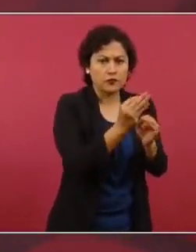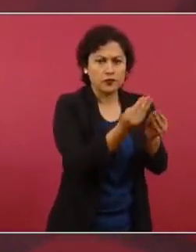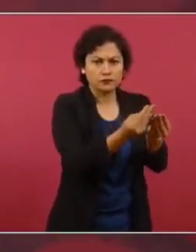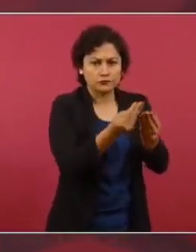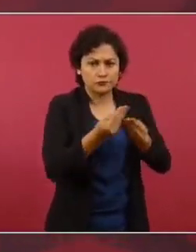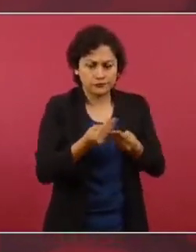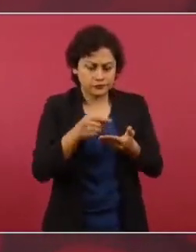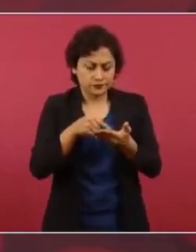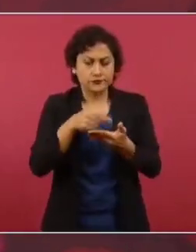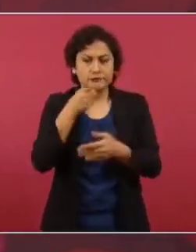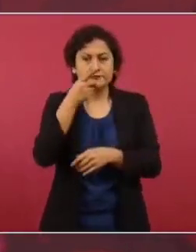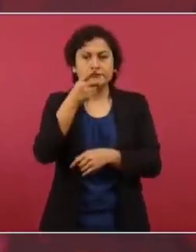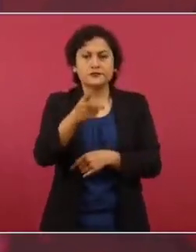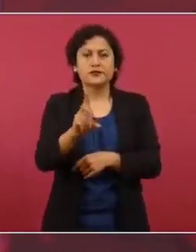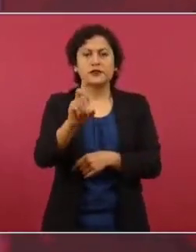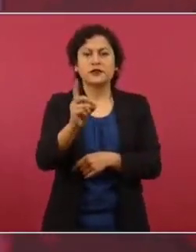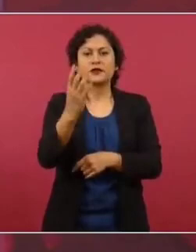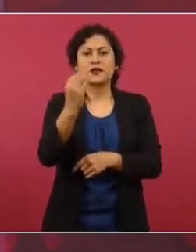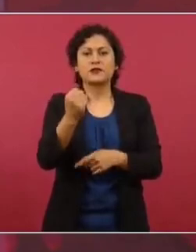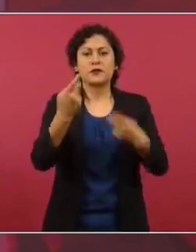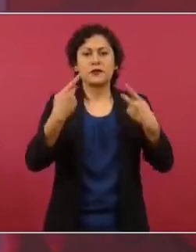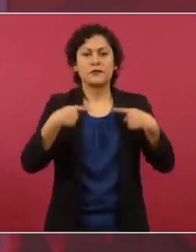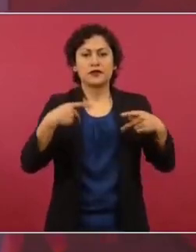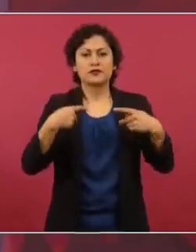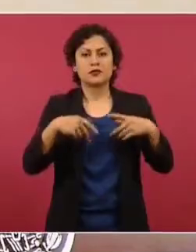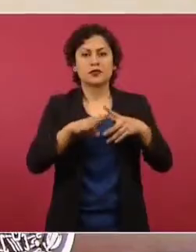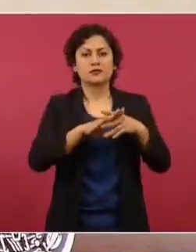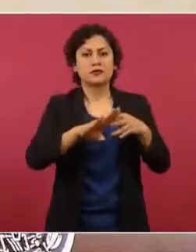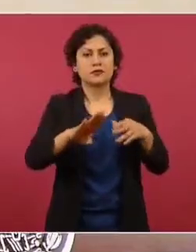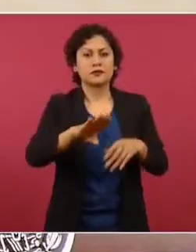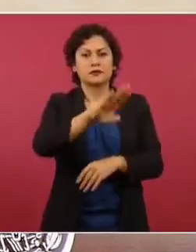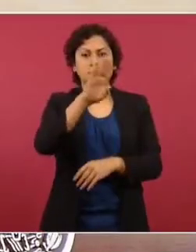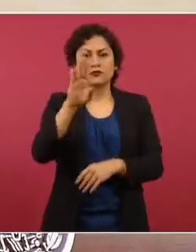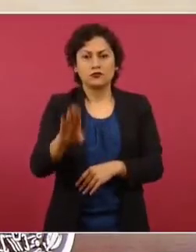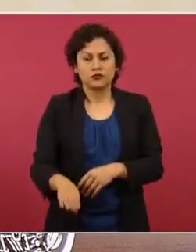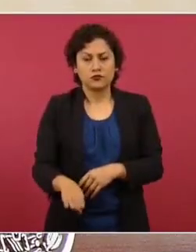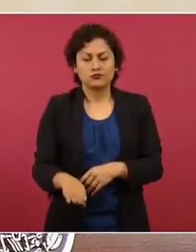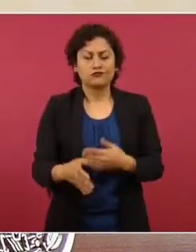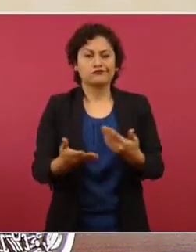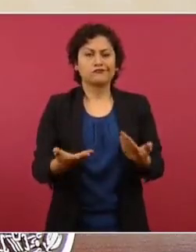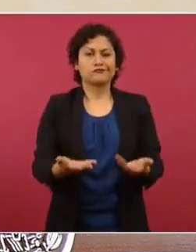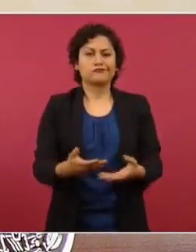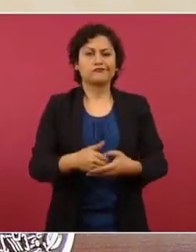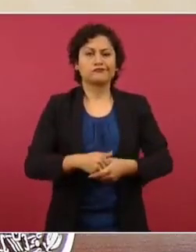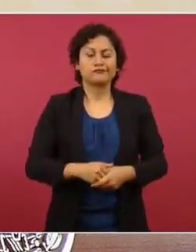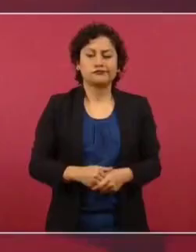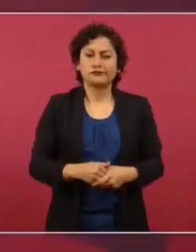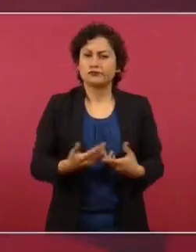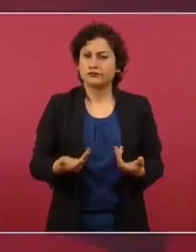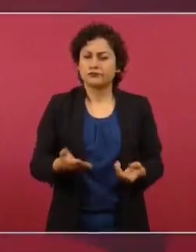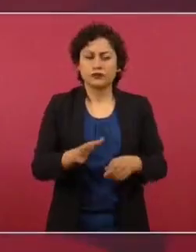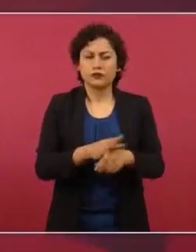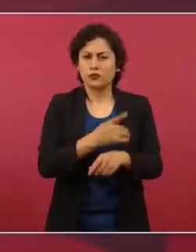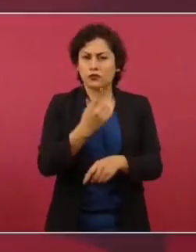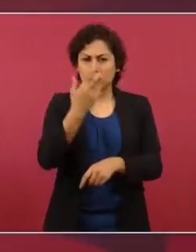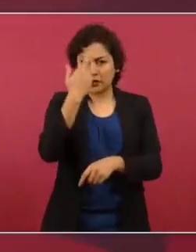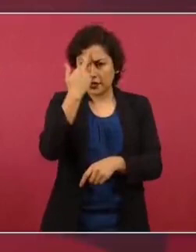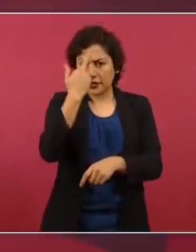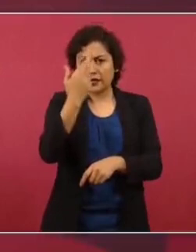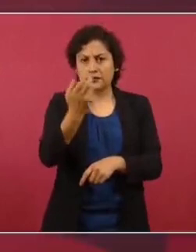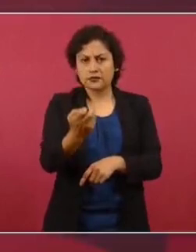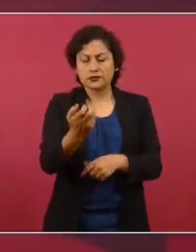39 migrantes. Esto tuvo que ver con una